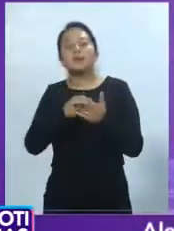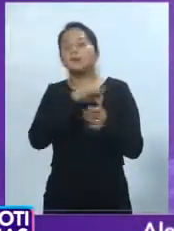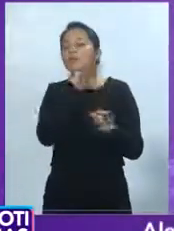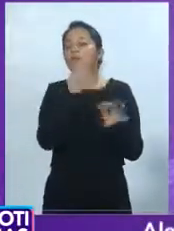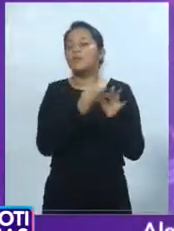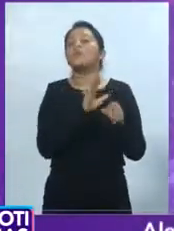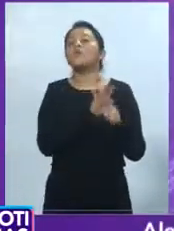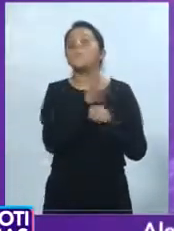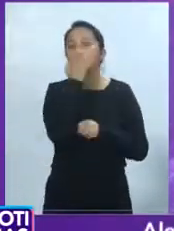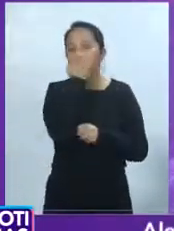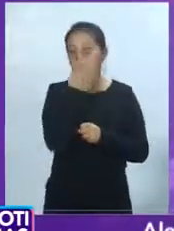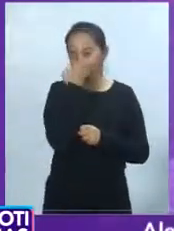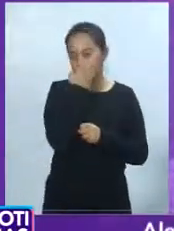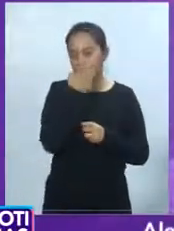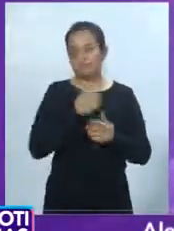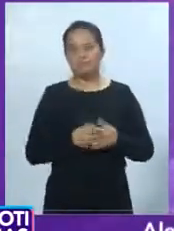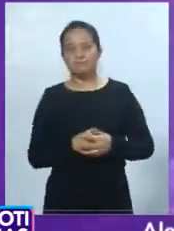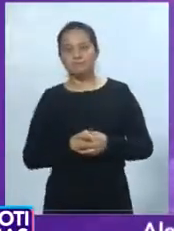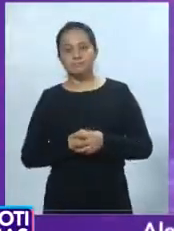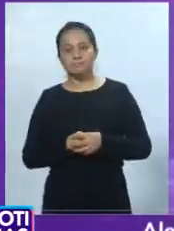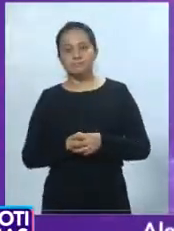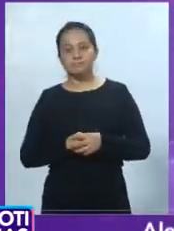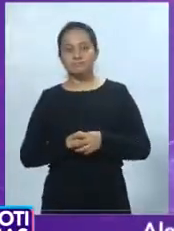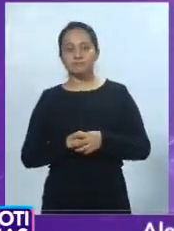RTQ, Alejandro Cervantes.